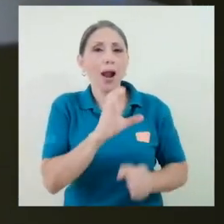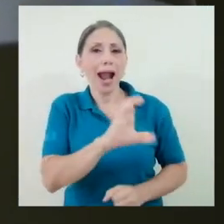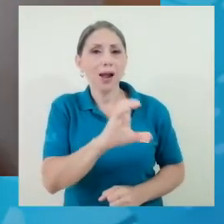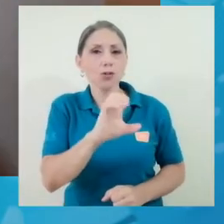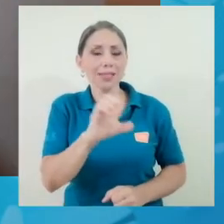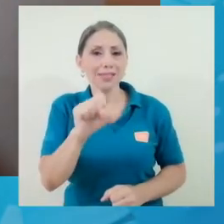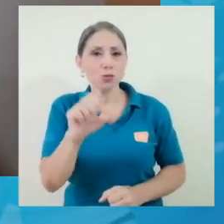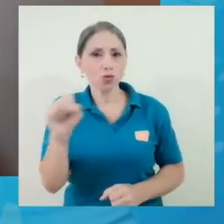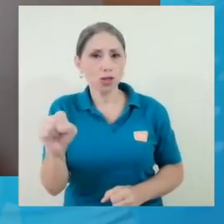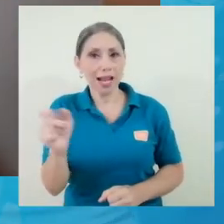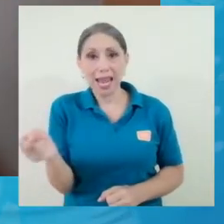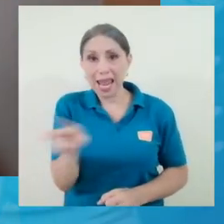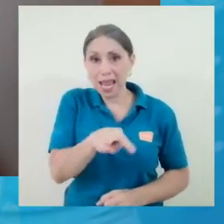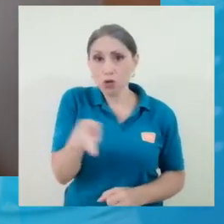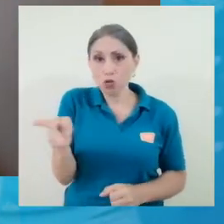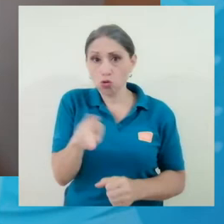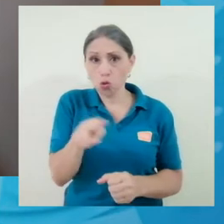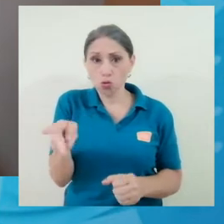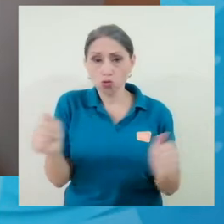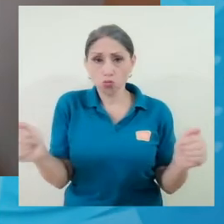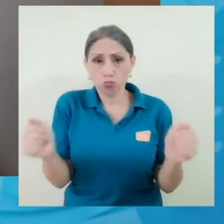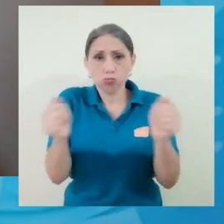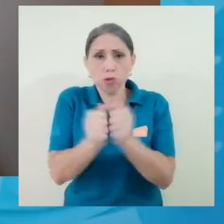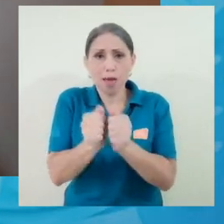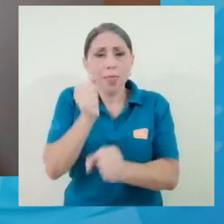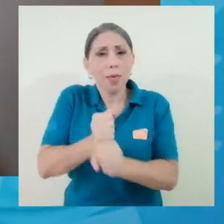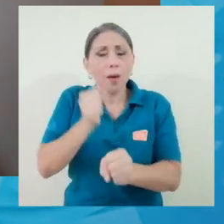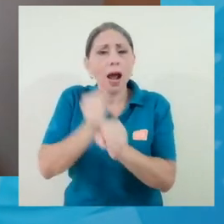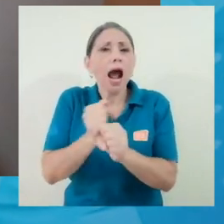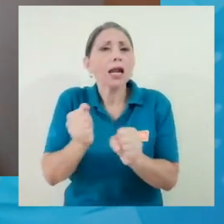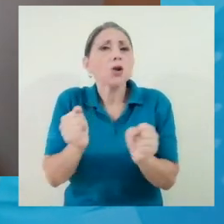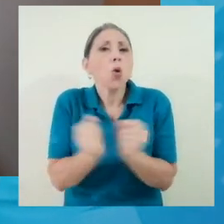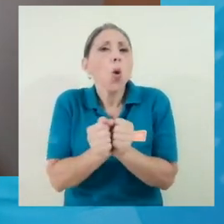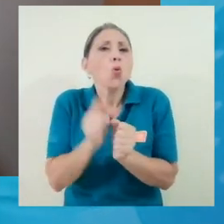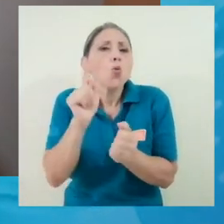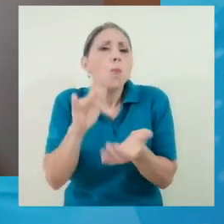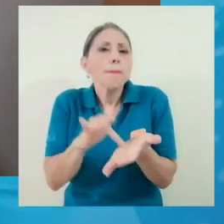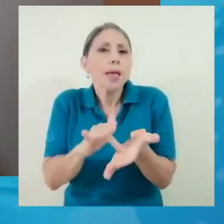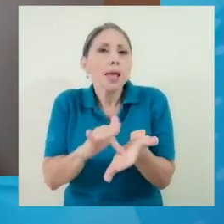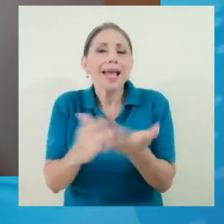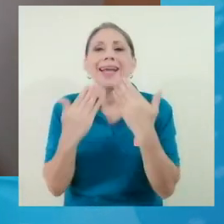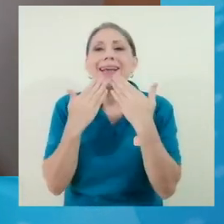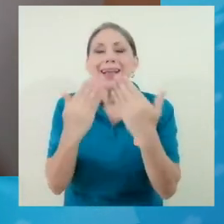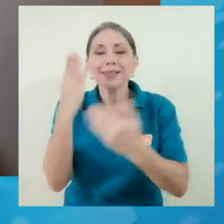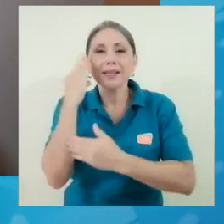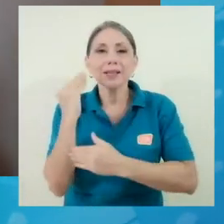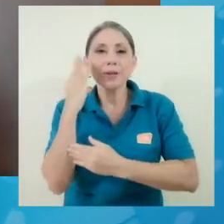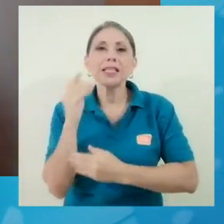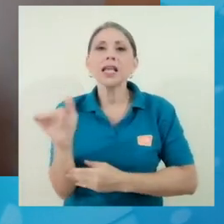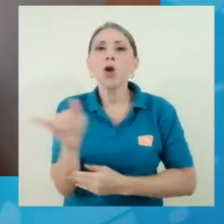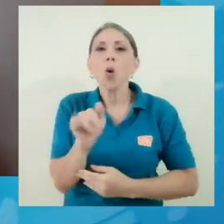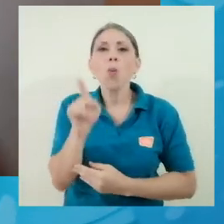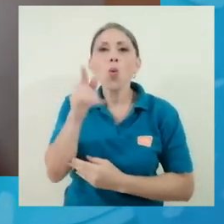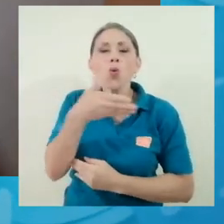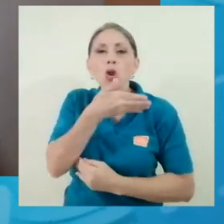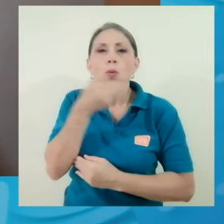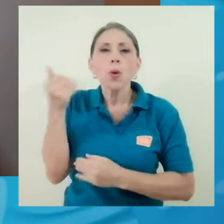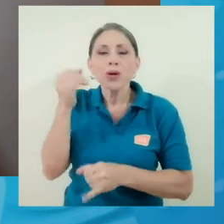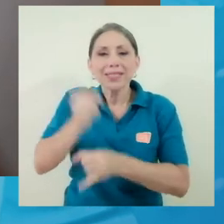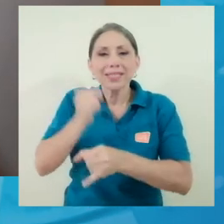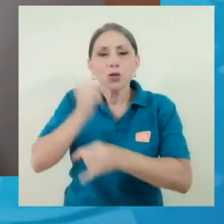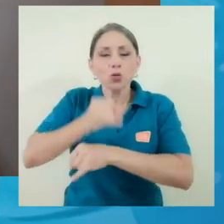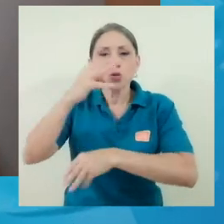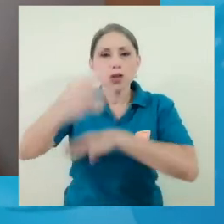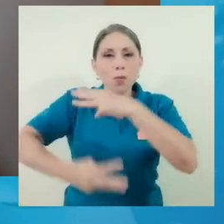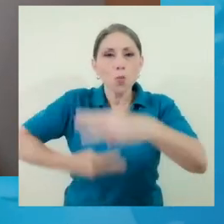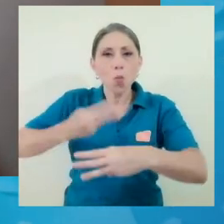de trabajar ellos un posible medicamento gracias a la experiencia que tienen como una de las mejores institutos del mundo en